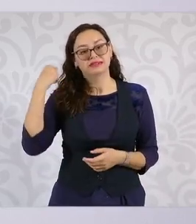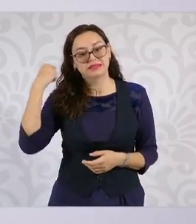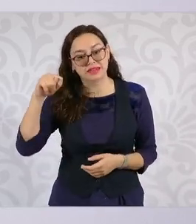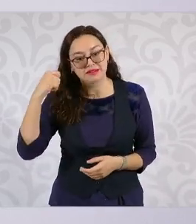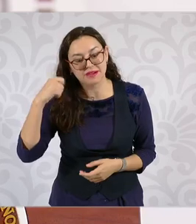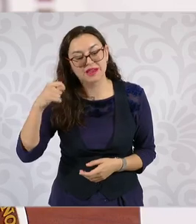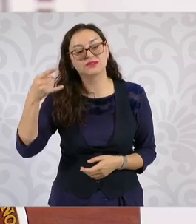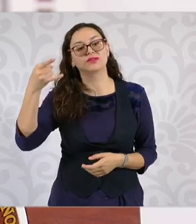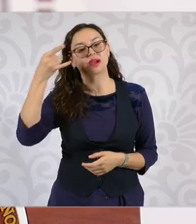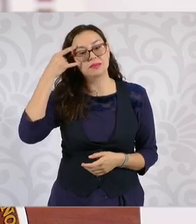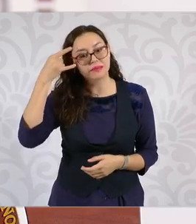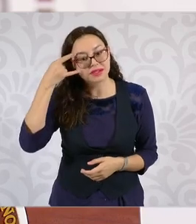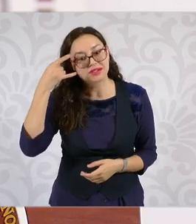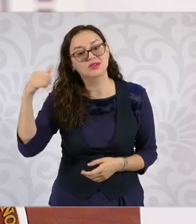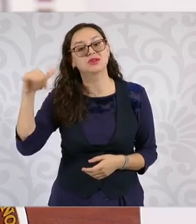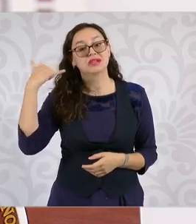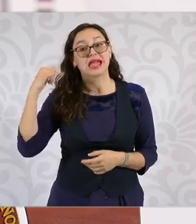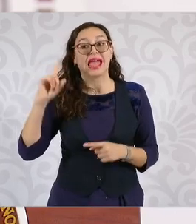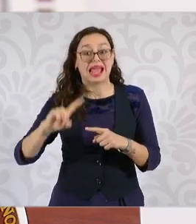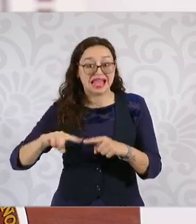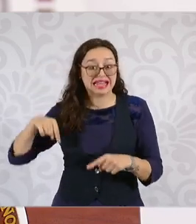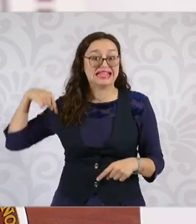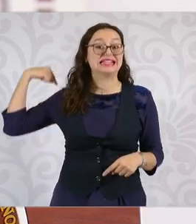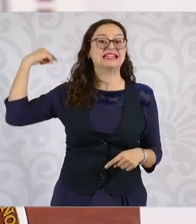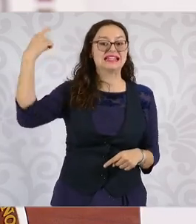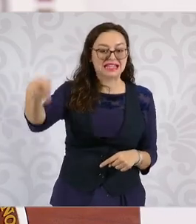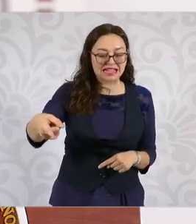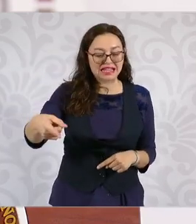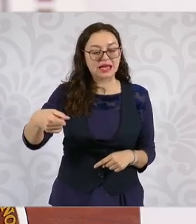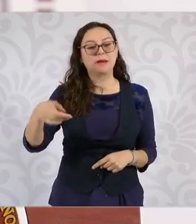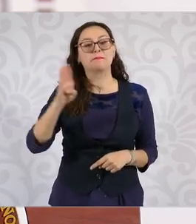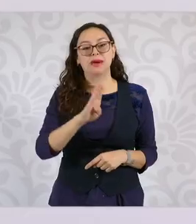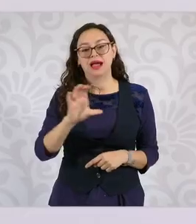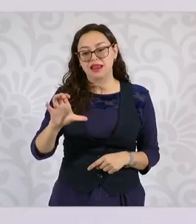Baja Sur, a Baja California y a Guerrero.